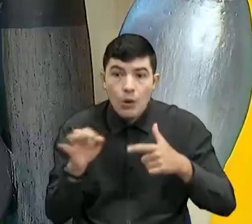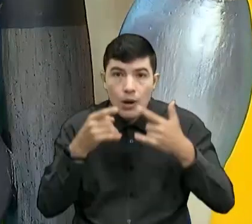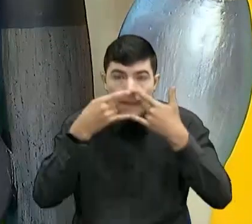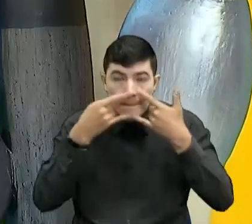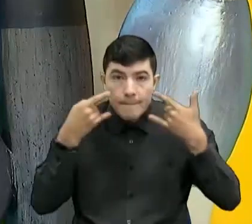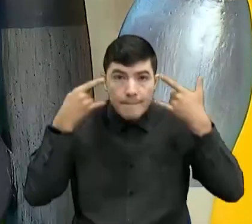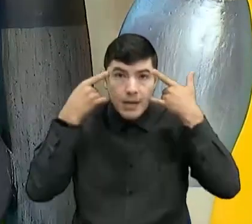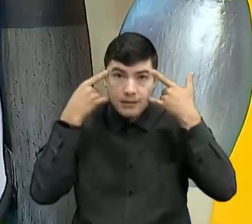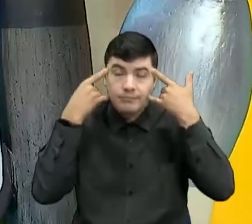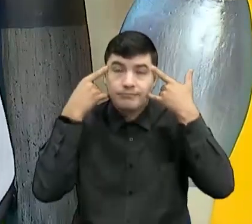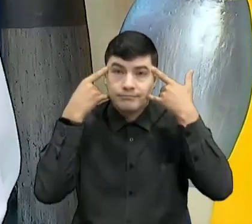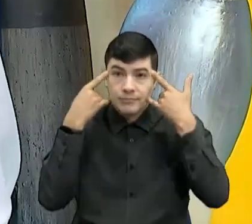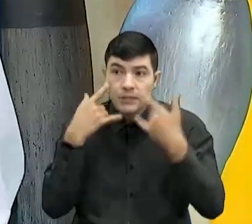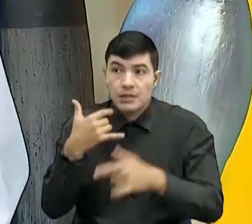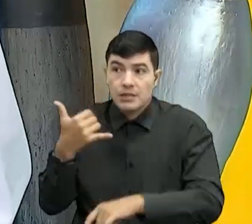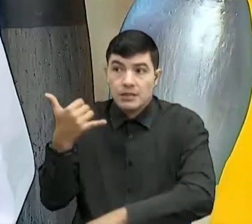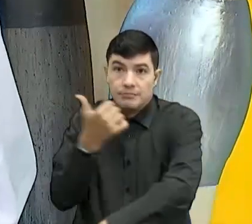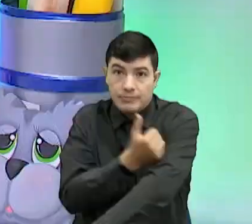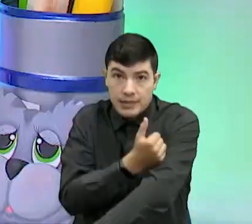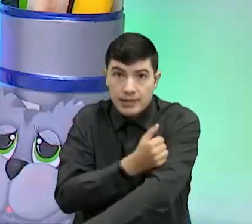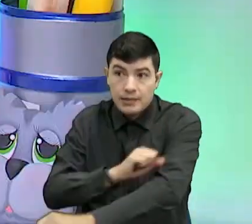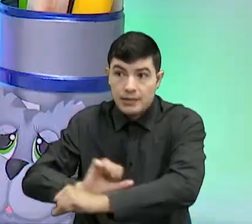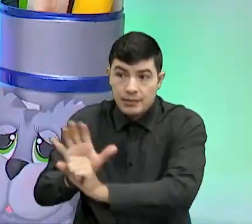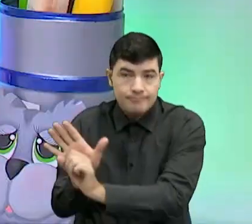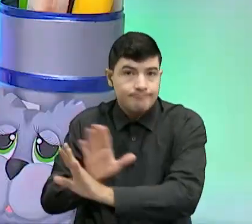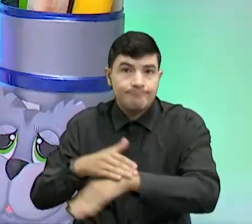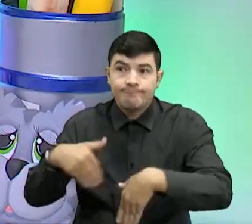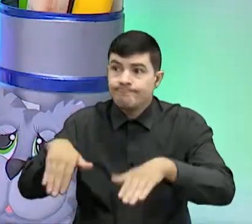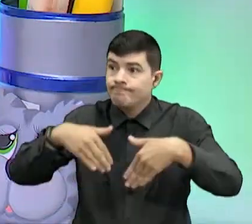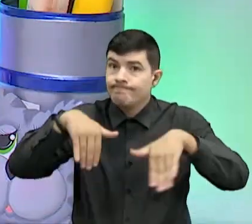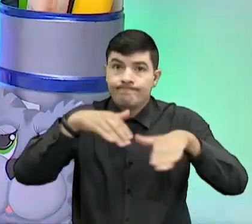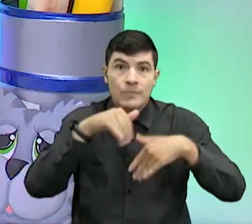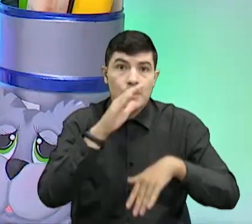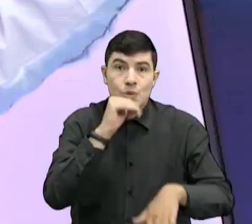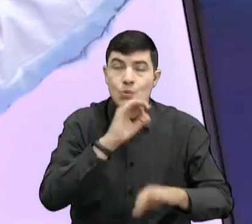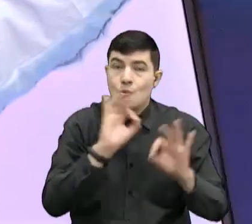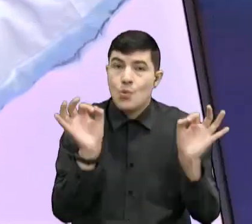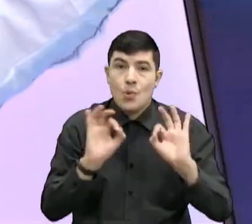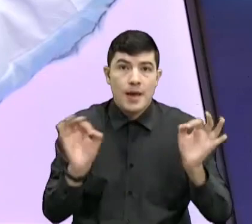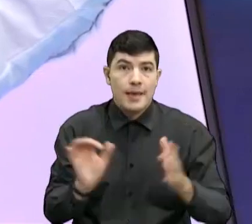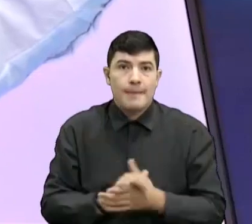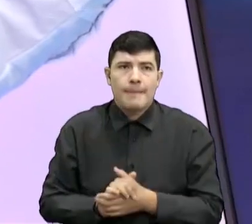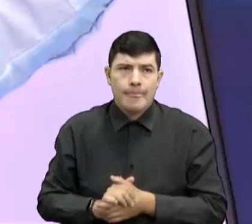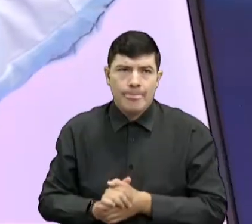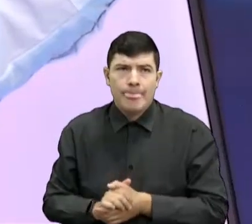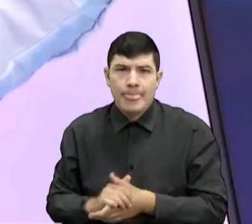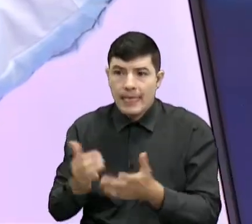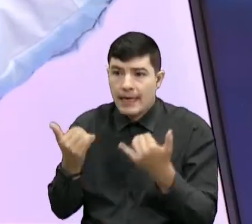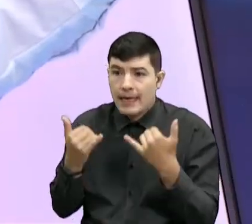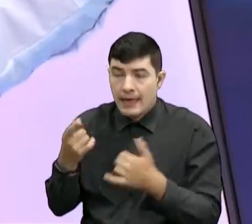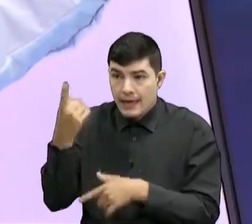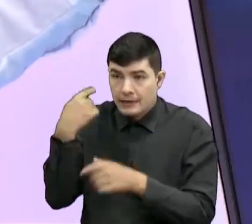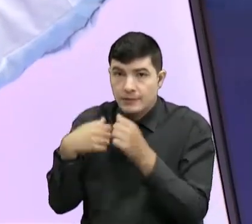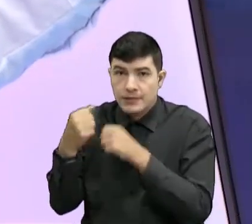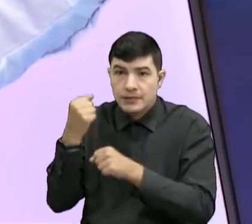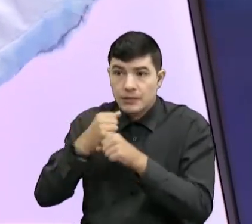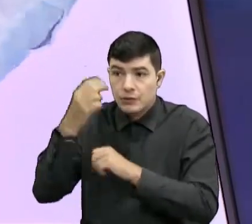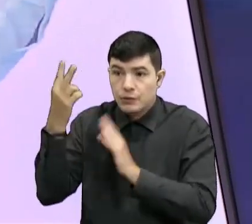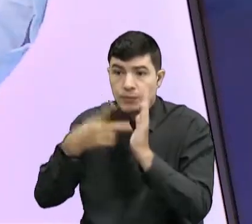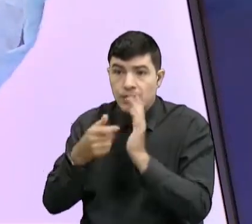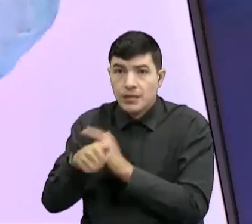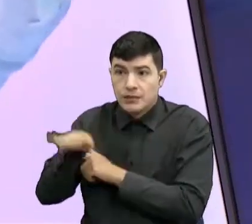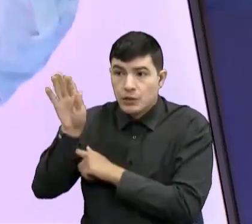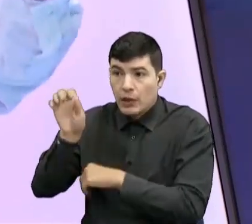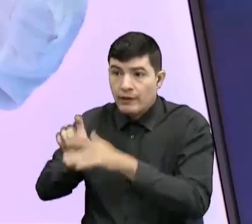Porque ese no tiene vacuna todavía. Así Arianita, y fíjate que el coronavirus se ha dado a conocer en el 2019, pero el coronavirus